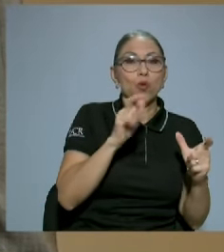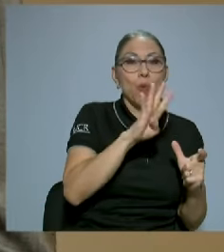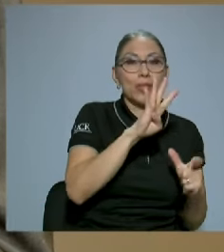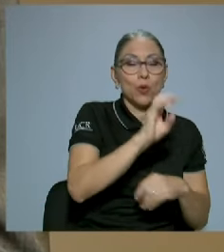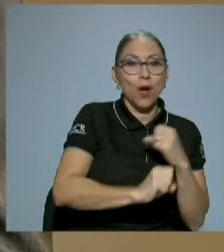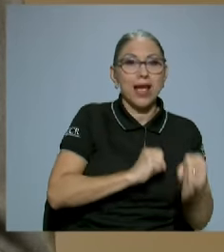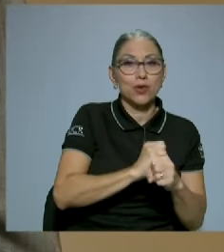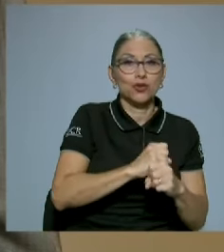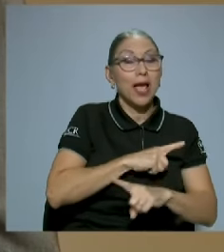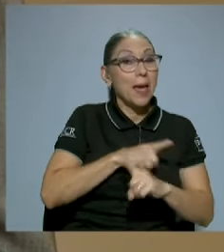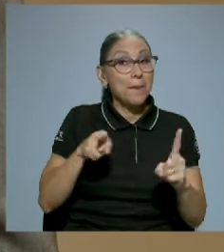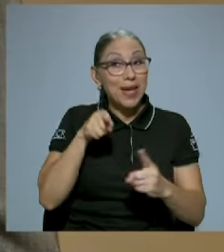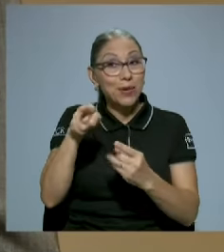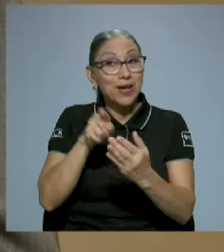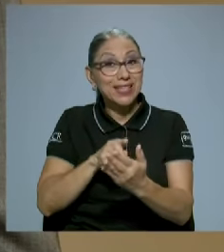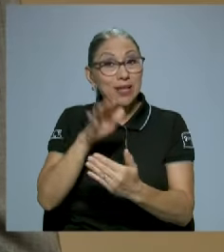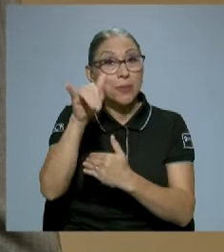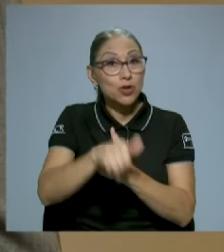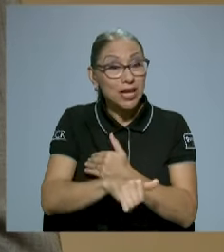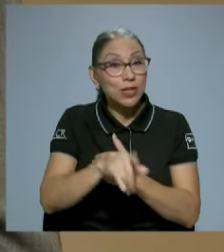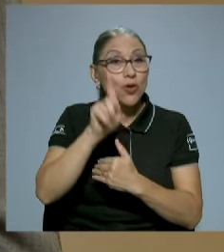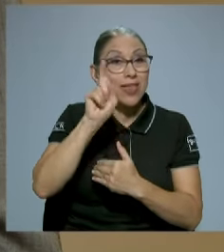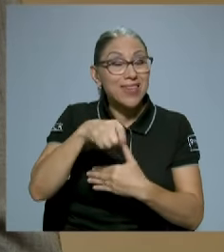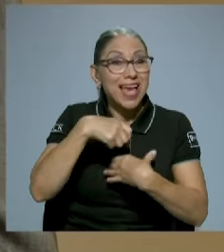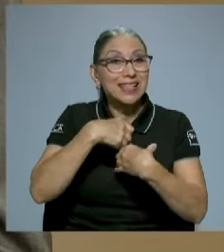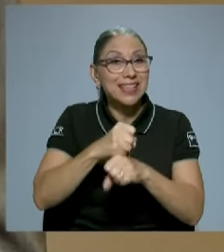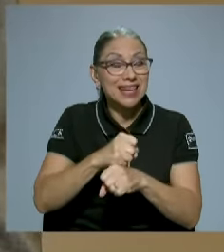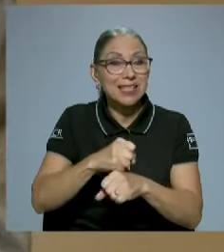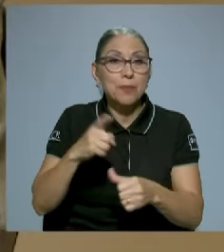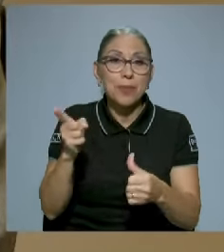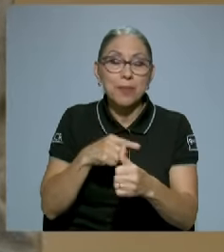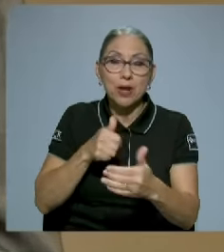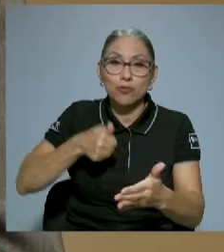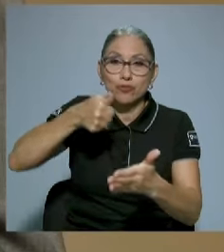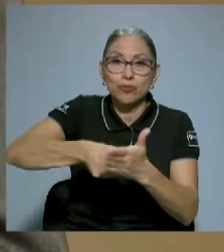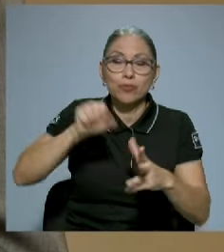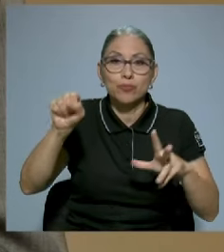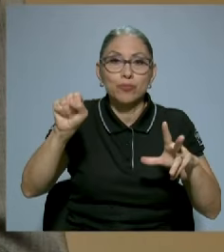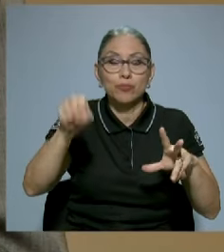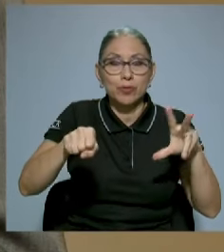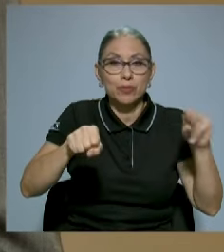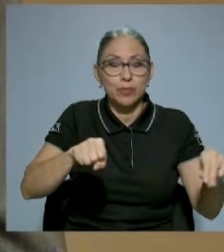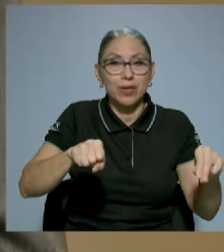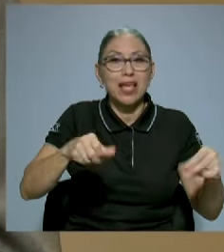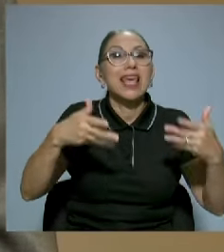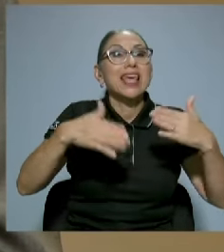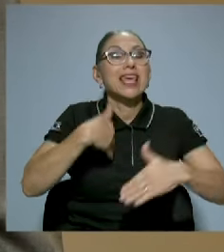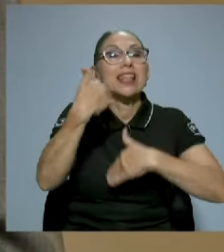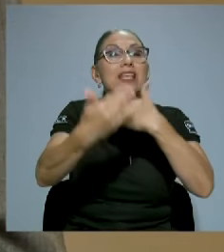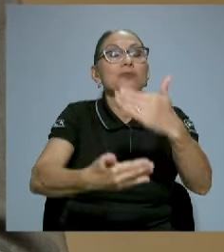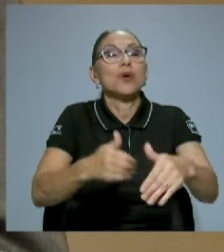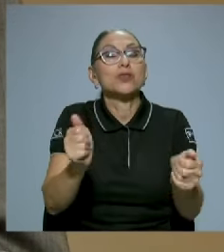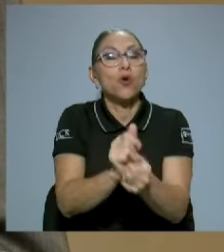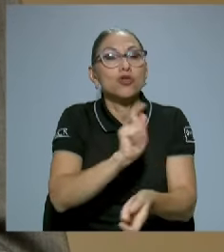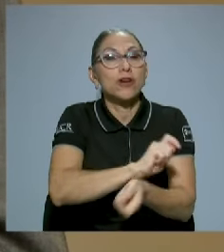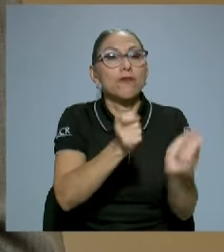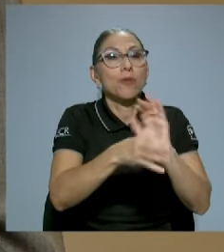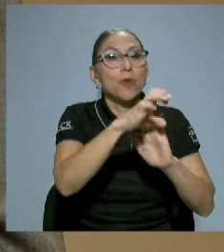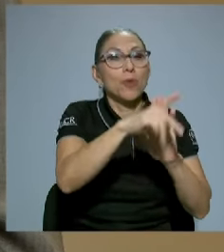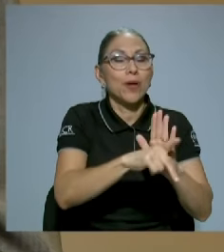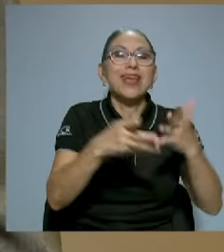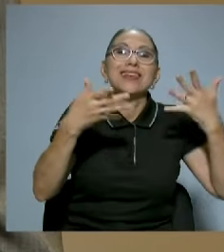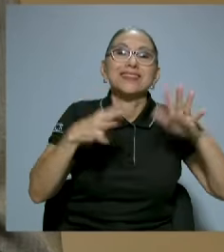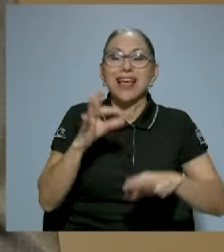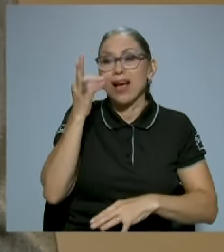ser el referendo aprobado por reforma constitucional, ya don José Figueres tenía la mayoría total de dos terceras partes en la